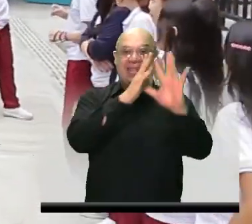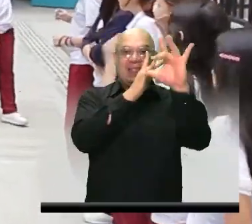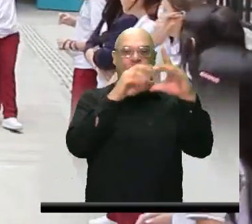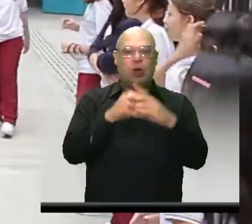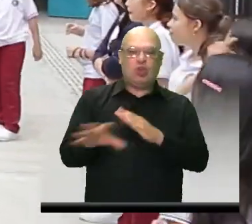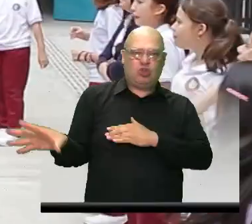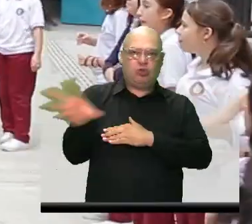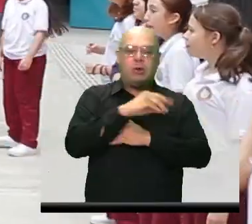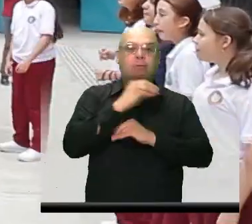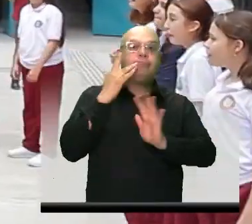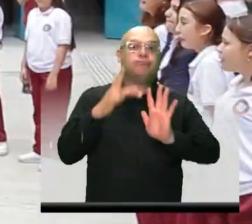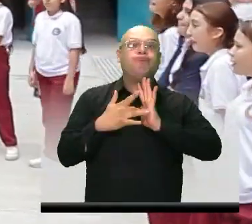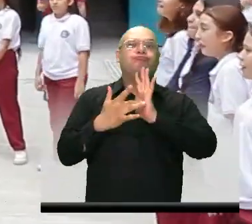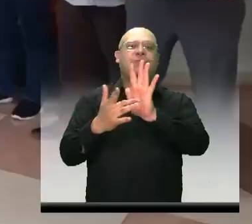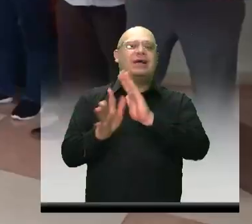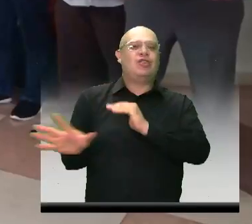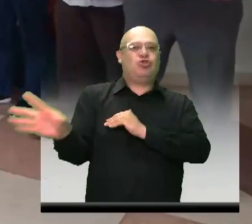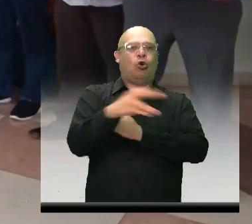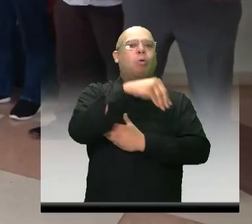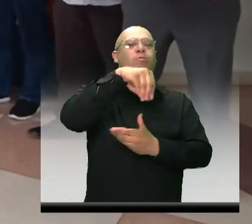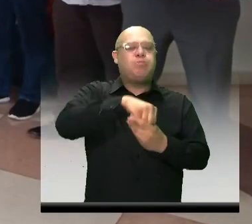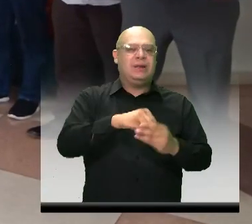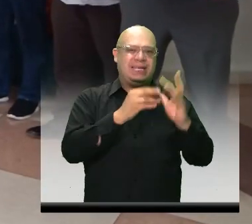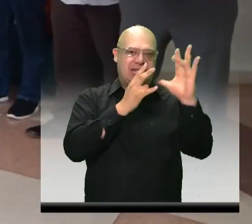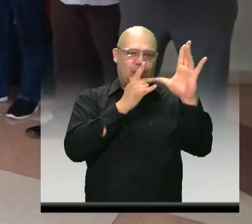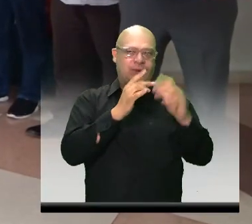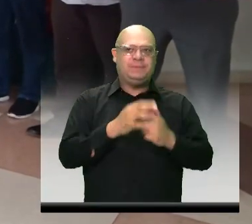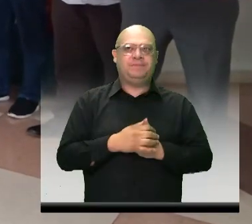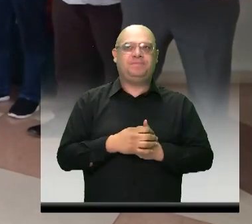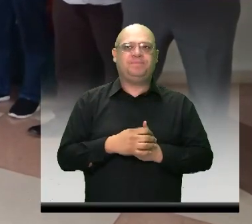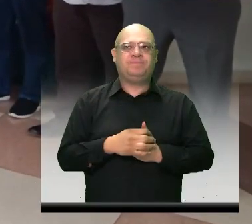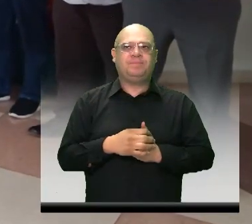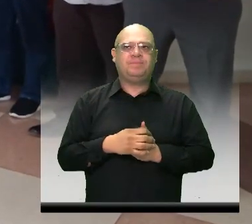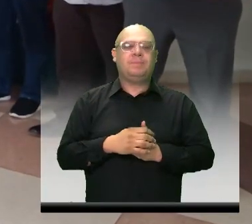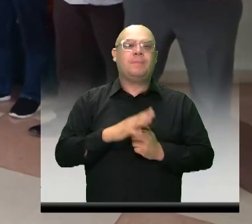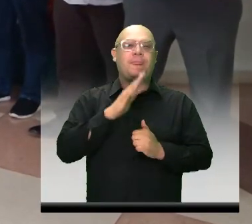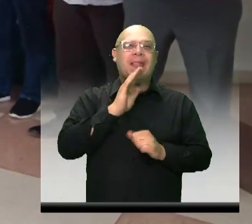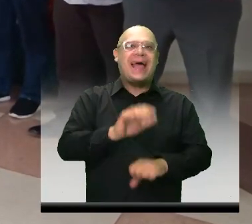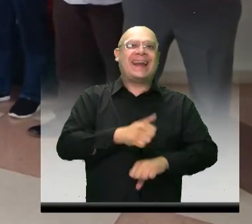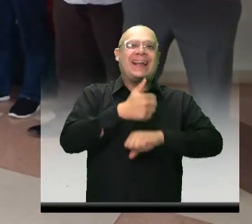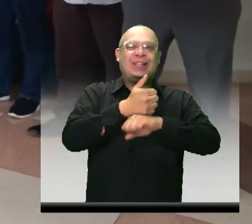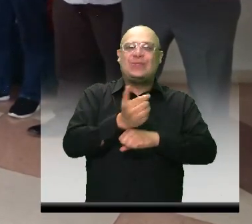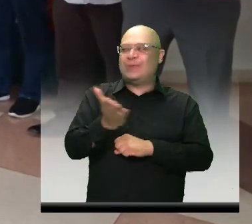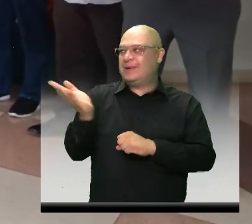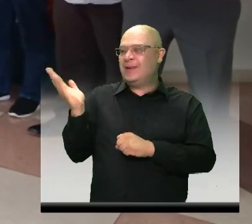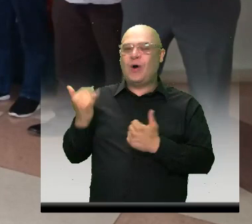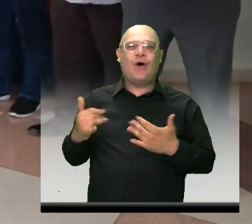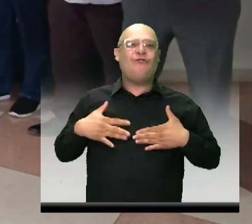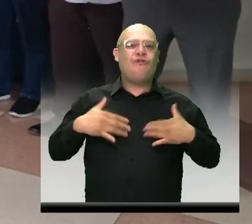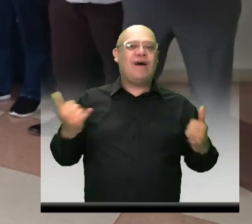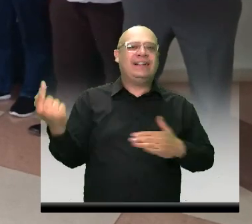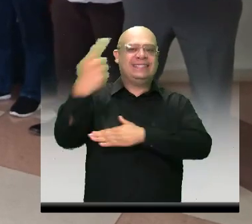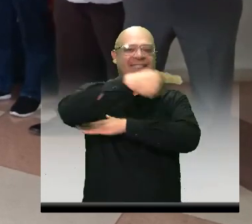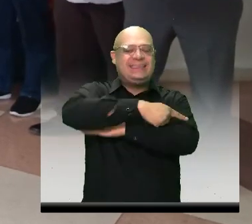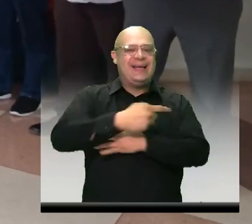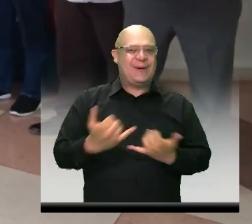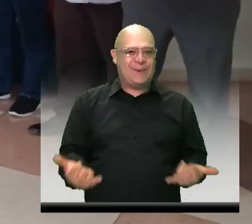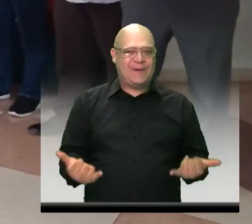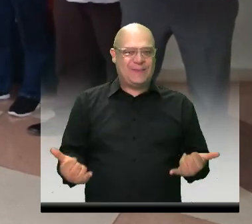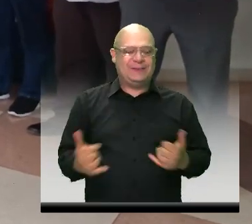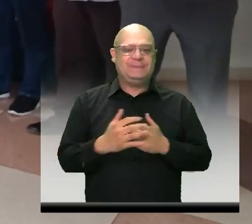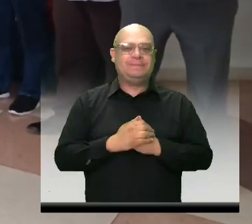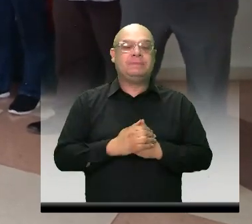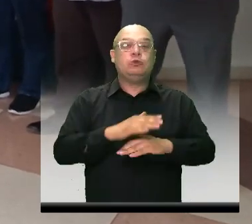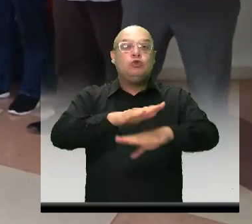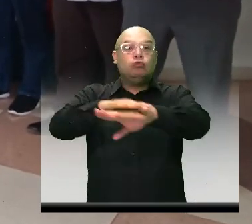una ciudad de todos. Aquí, en presencia de mis rectores, un día feliz para la ciudad de Itagüí. Y lo queremos compartir